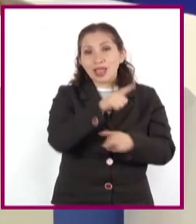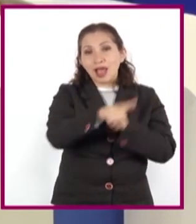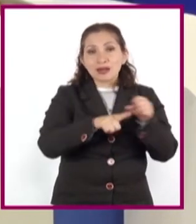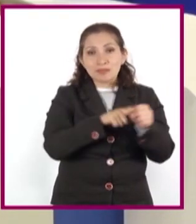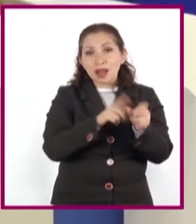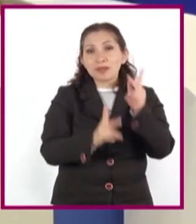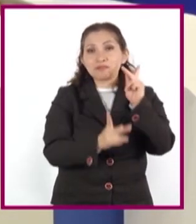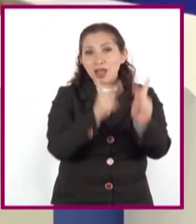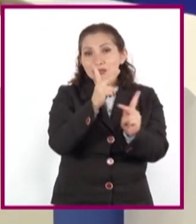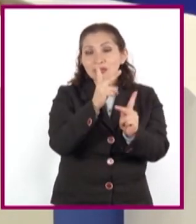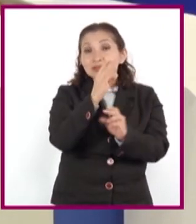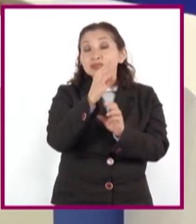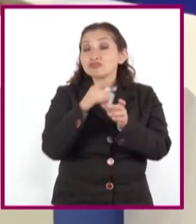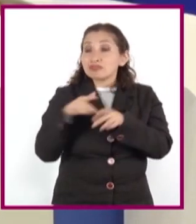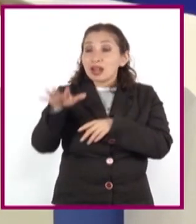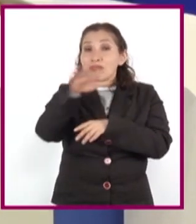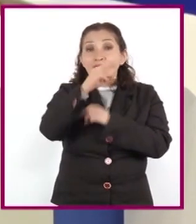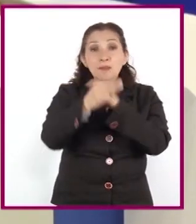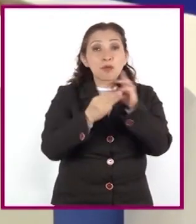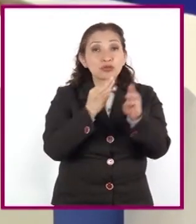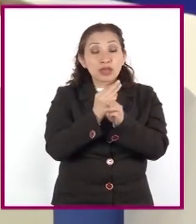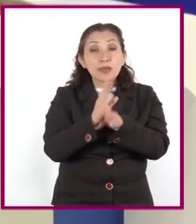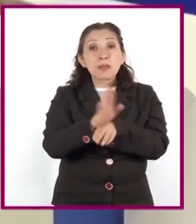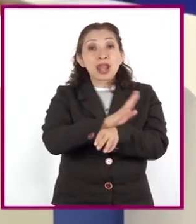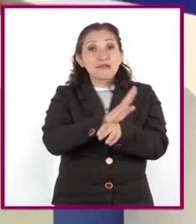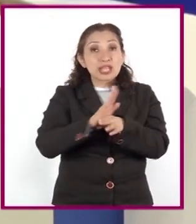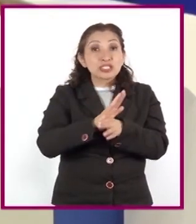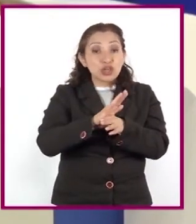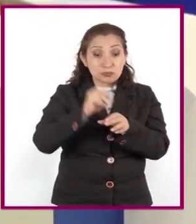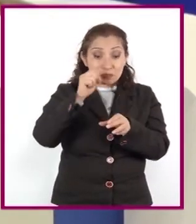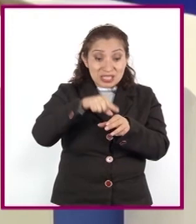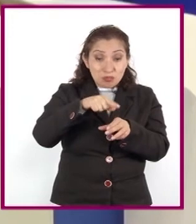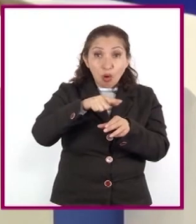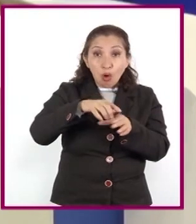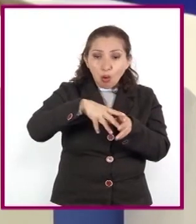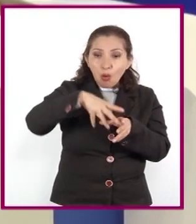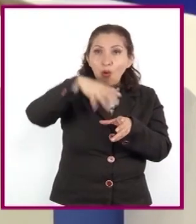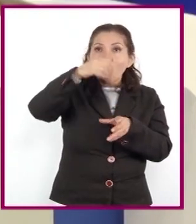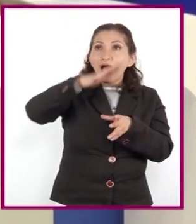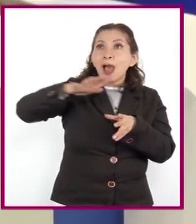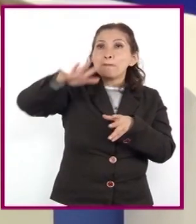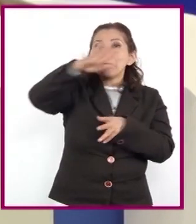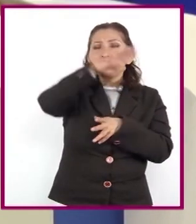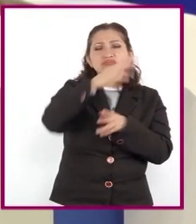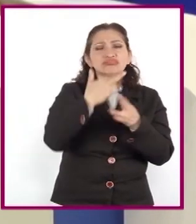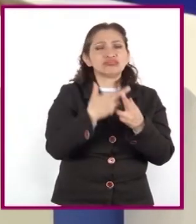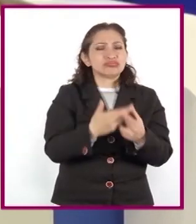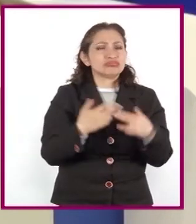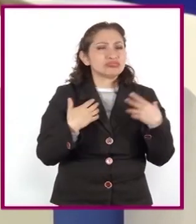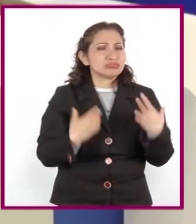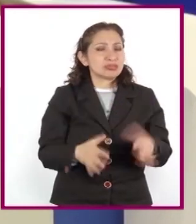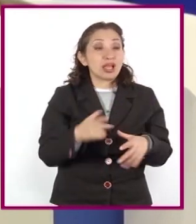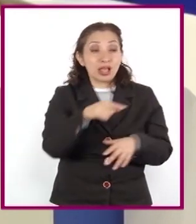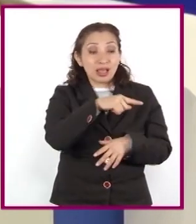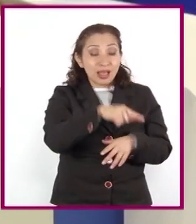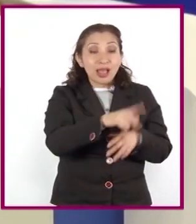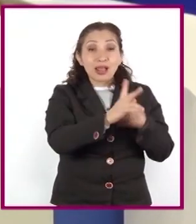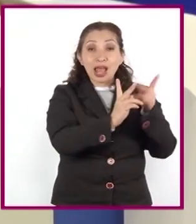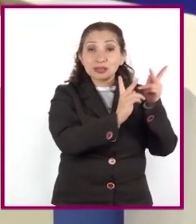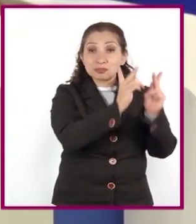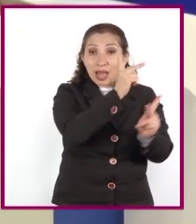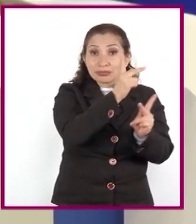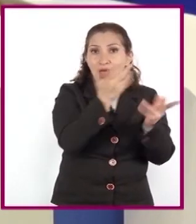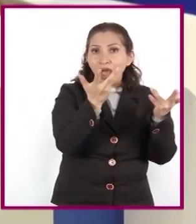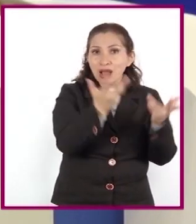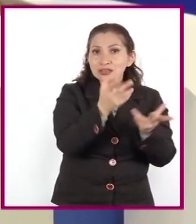de nuestro planeta y que los beneficios ambientales que otorga la biodiversidad son muchos. Las especies vegetales